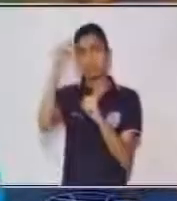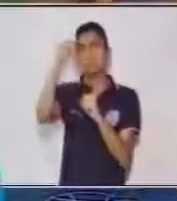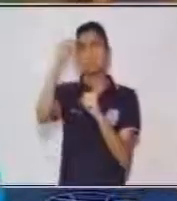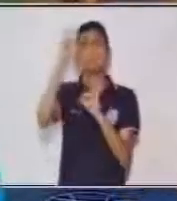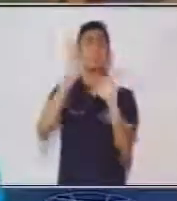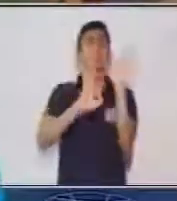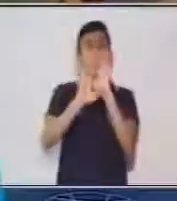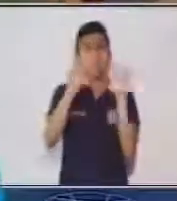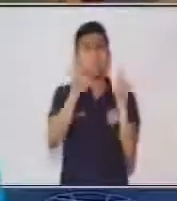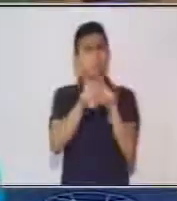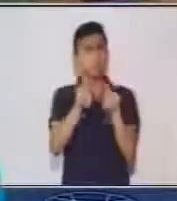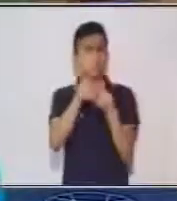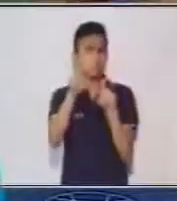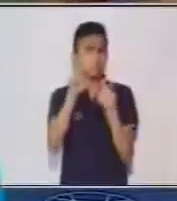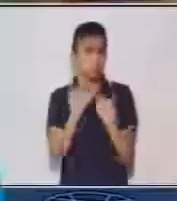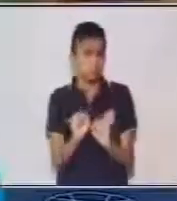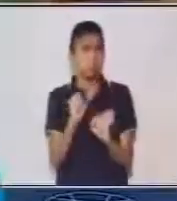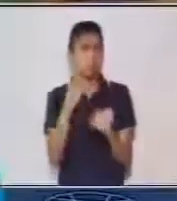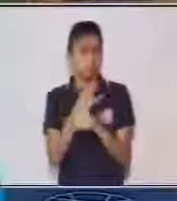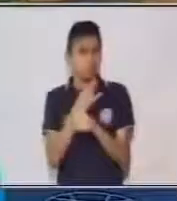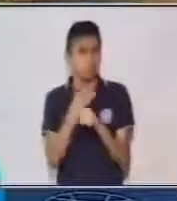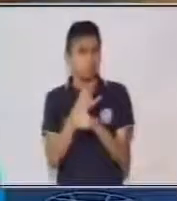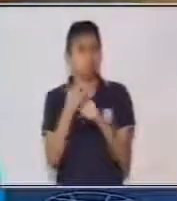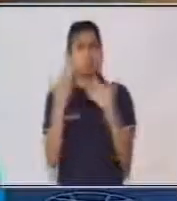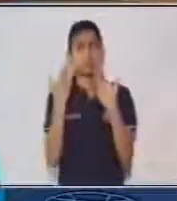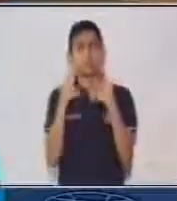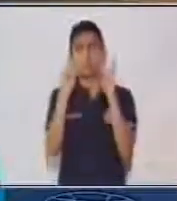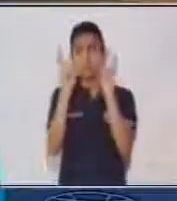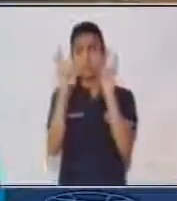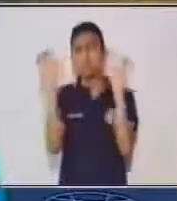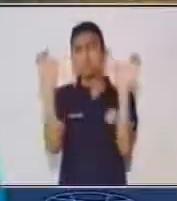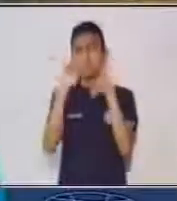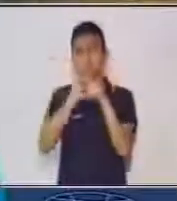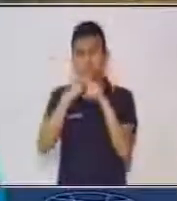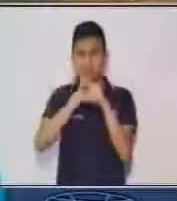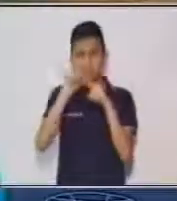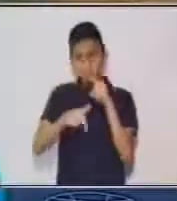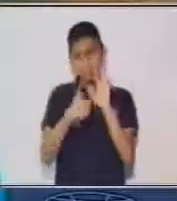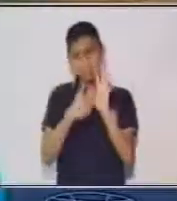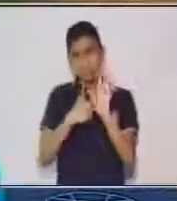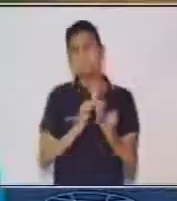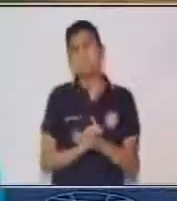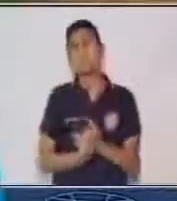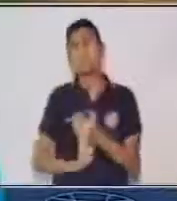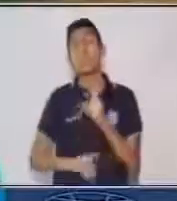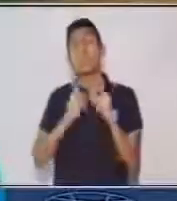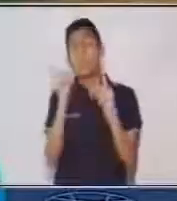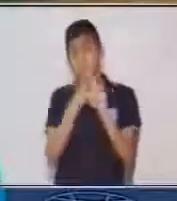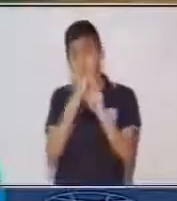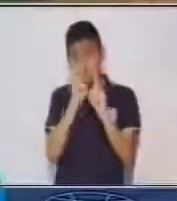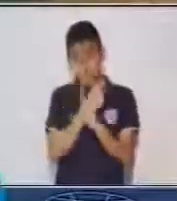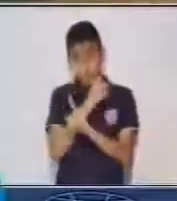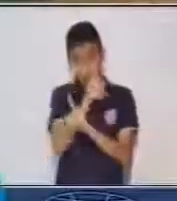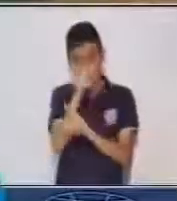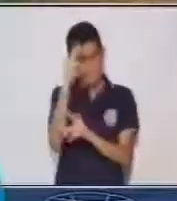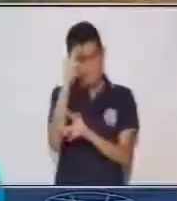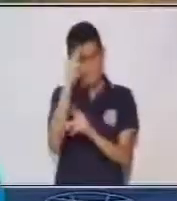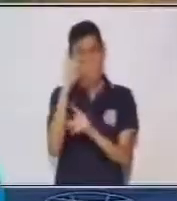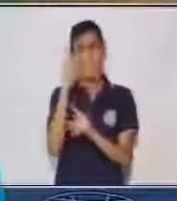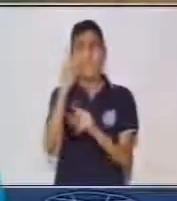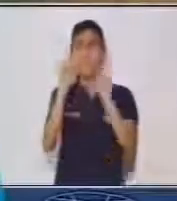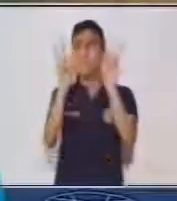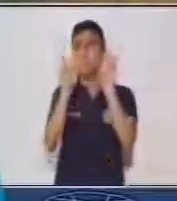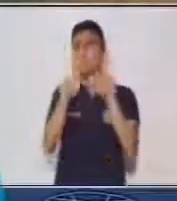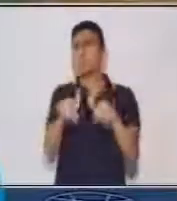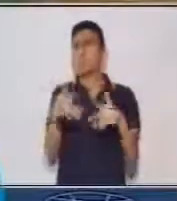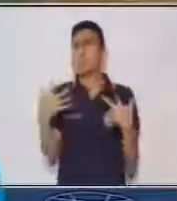o bien por medio de ejercicios. Vamos a hacer un repaso. Primero, vimos el tema de